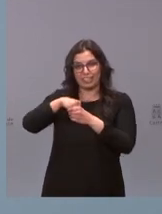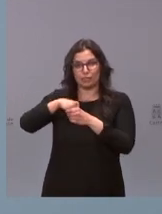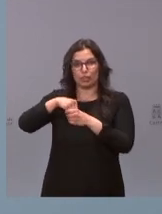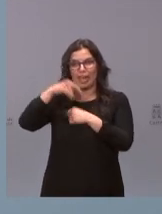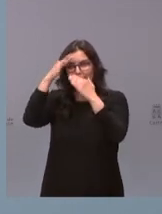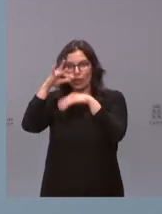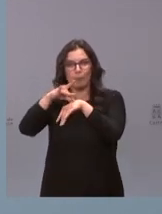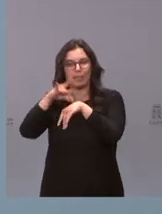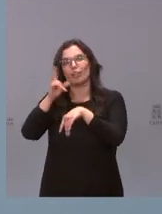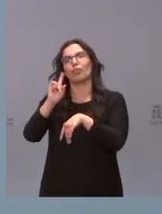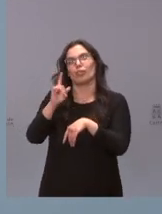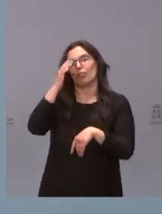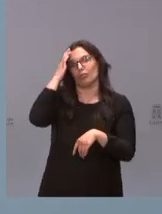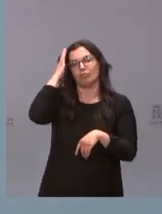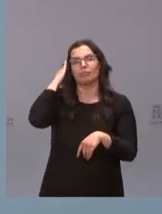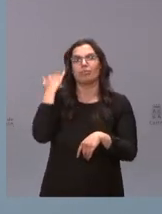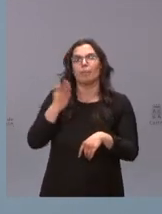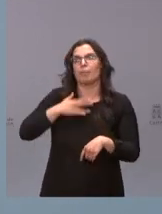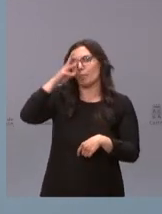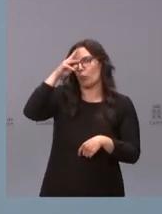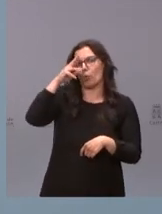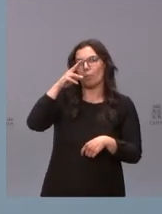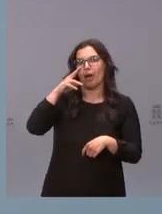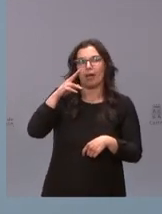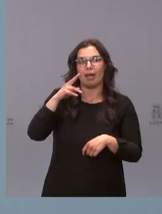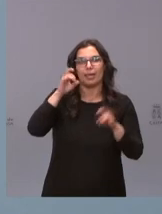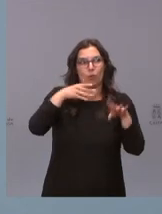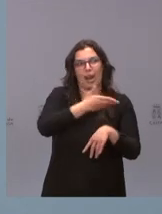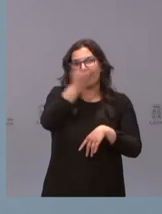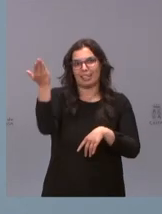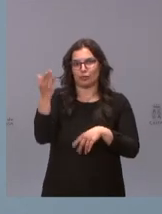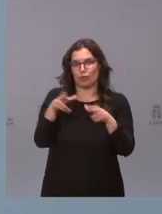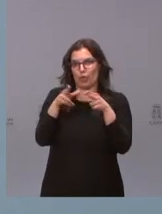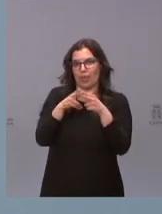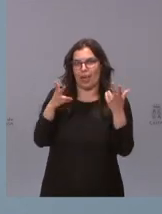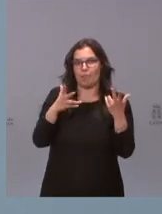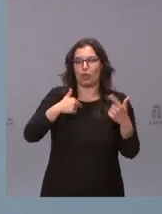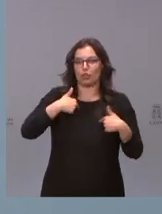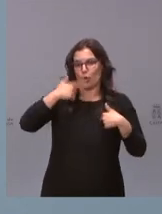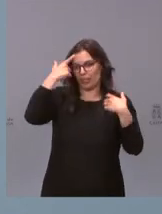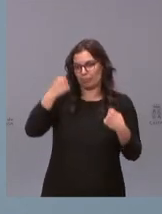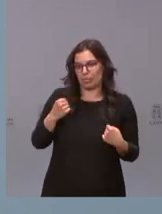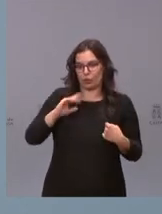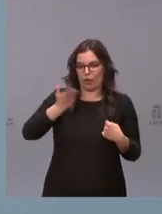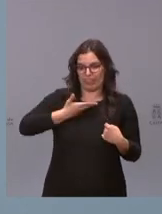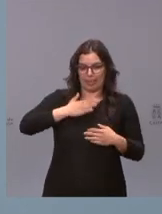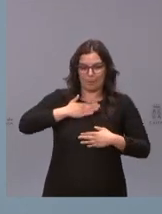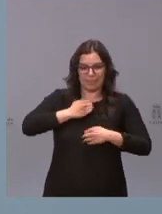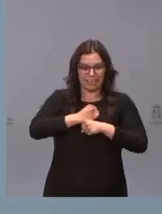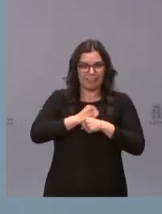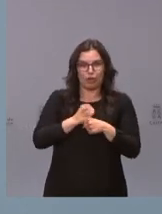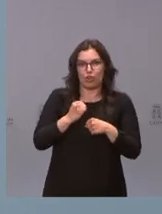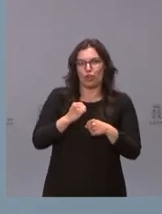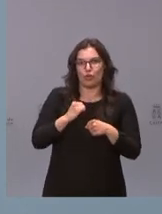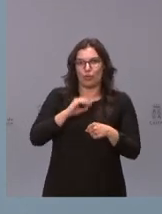no nos afecta nos preocupa como le preocupa a usted como preocupa a todo el mundo a la sociedad pero no es algo que nos implique